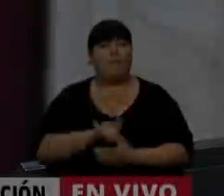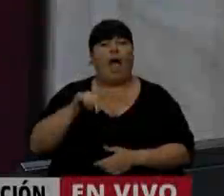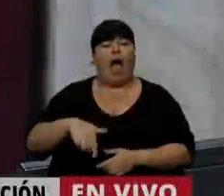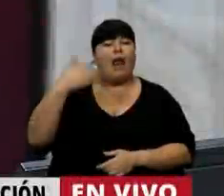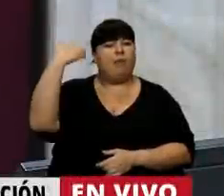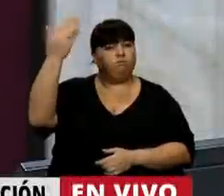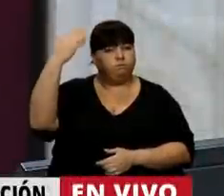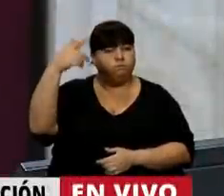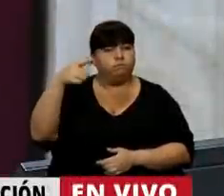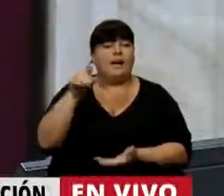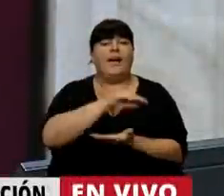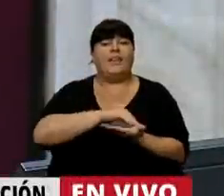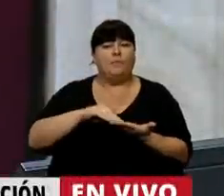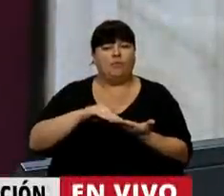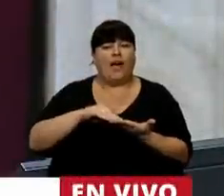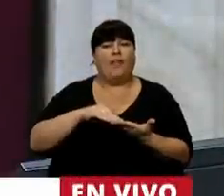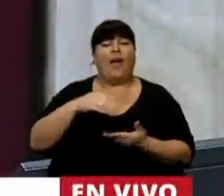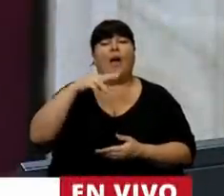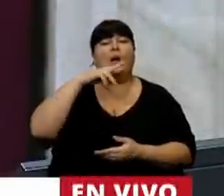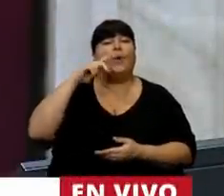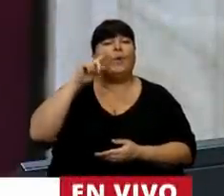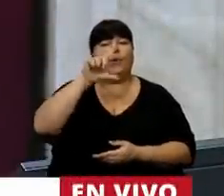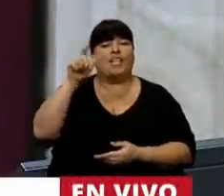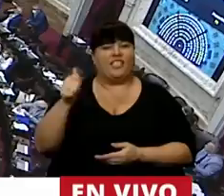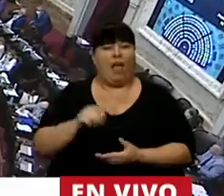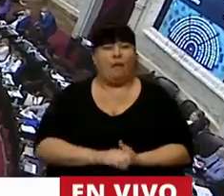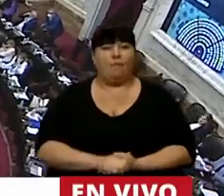En el uso de la palabra, la diputada Natalia Soledad Villa.